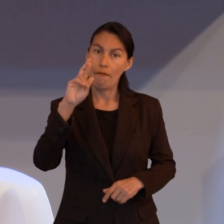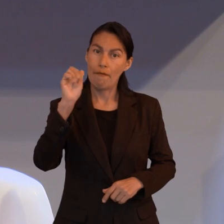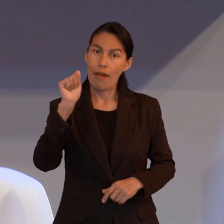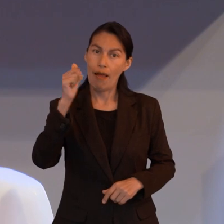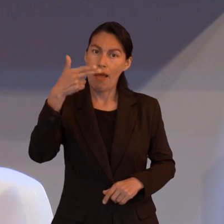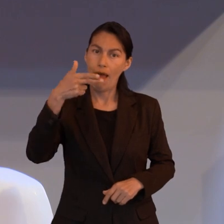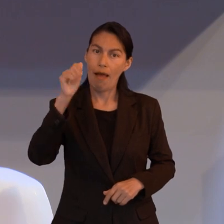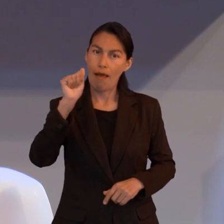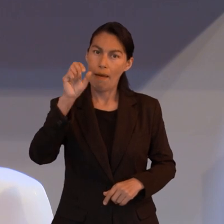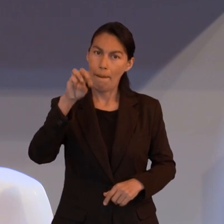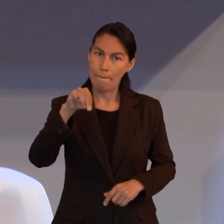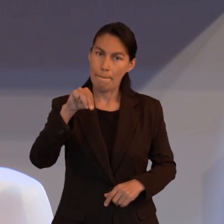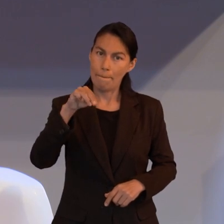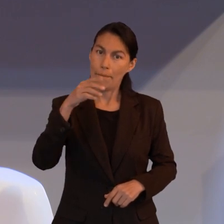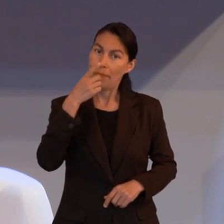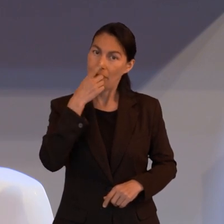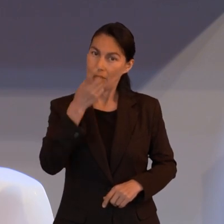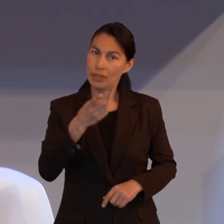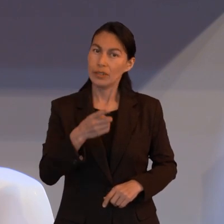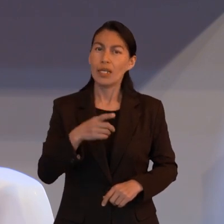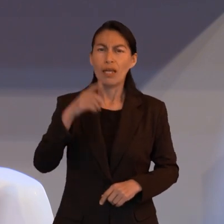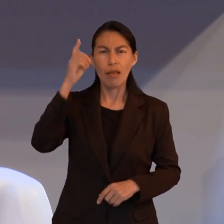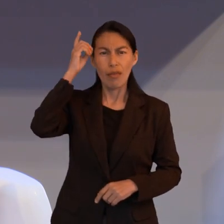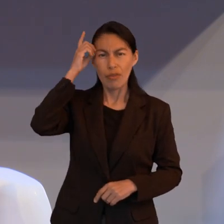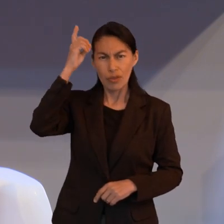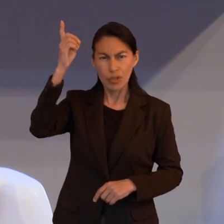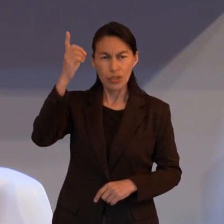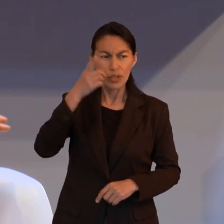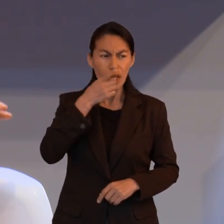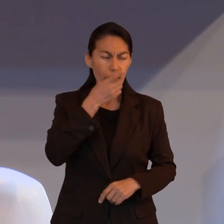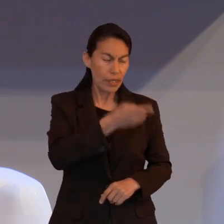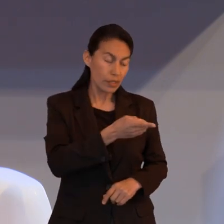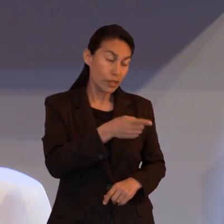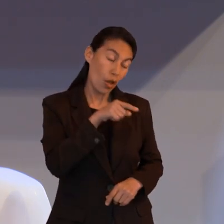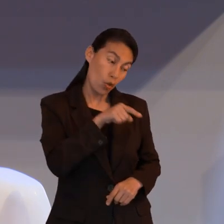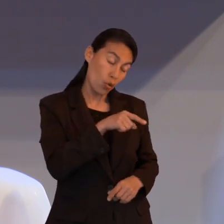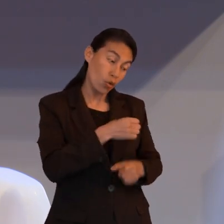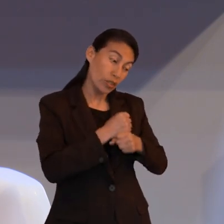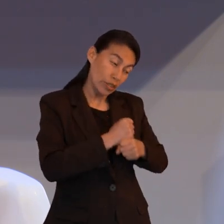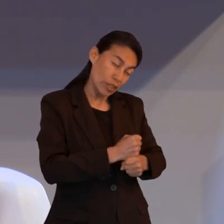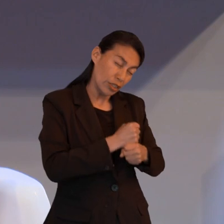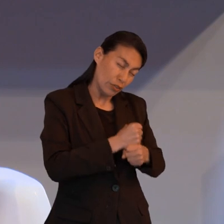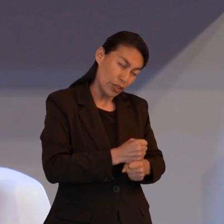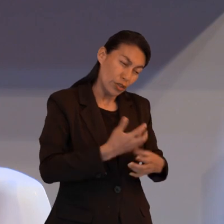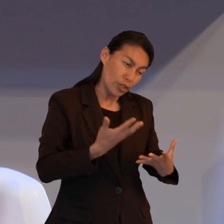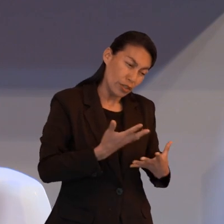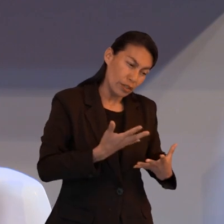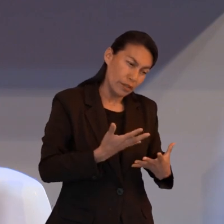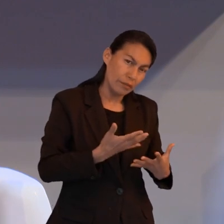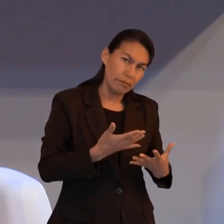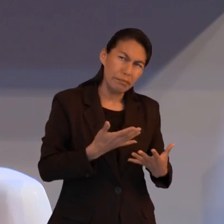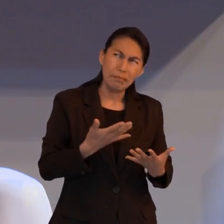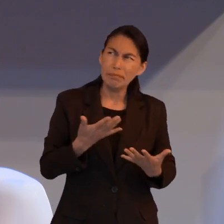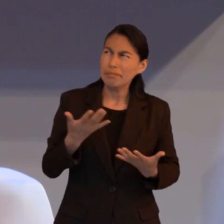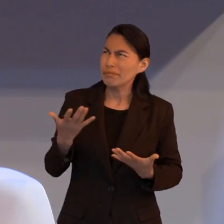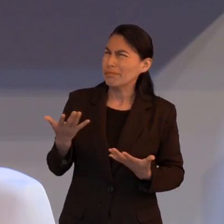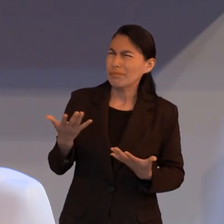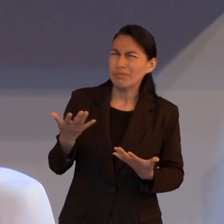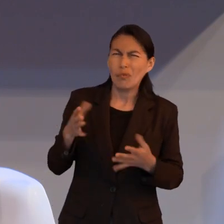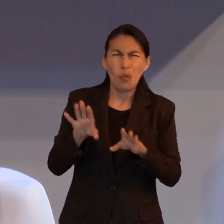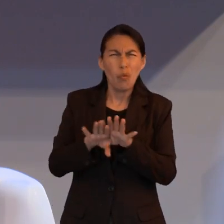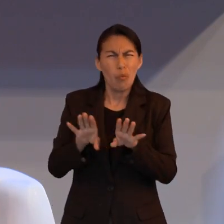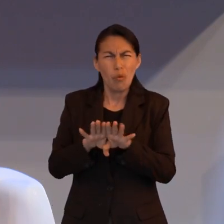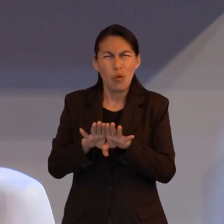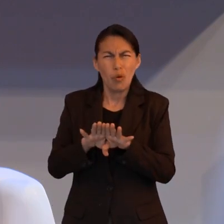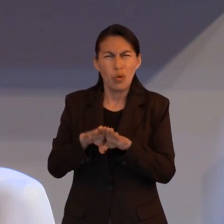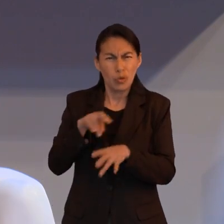de ellos es Abraham. Sabemos en la historia que Dios le dice que necesita hacer un sacrificio. Y eso era contradictorio, ¿no? Pues ya que a Dios,